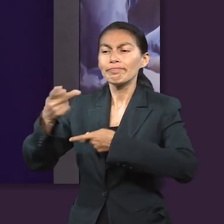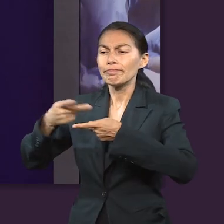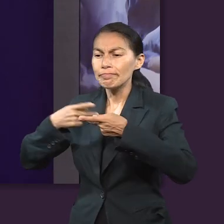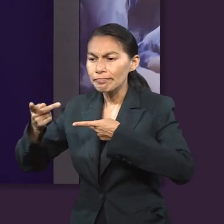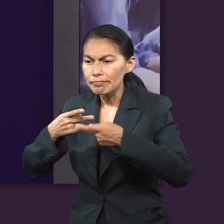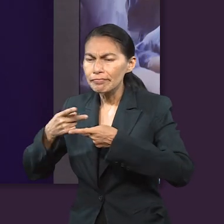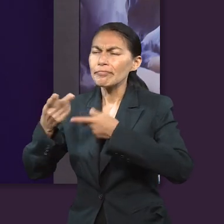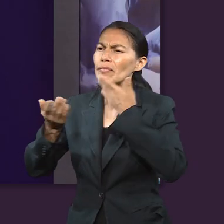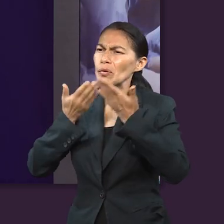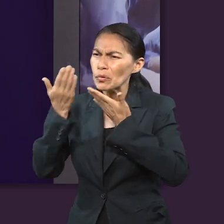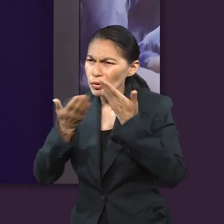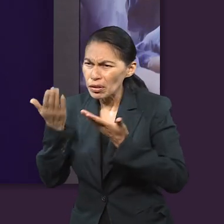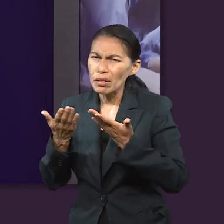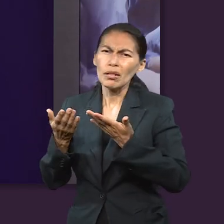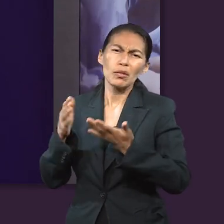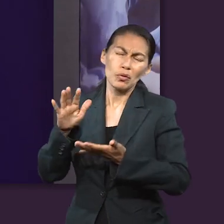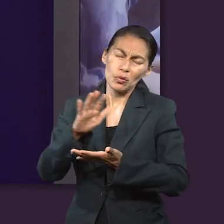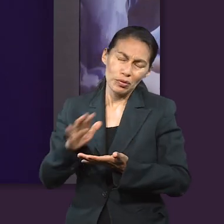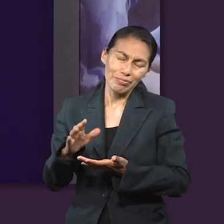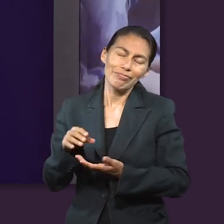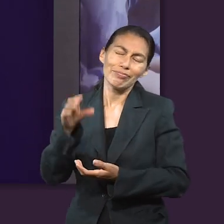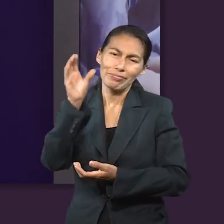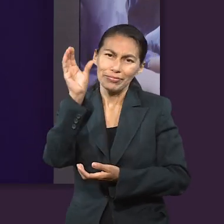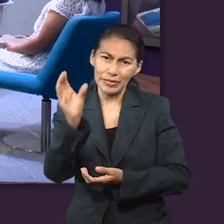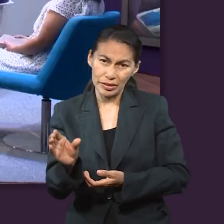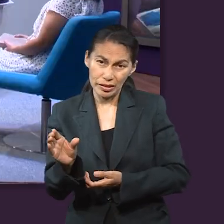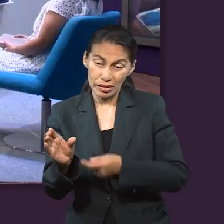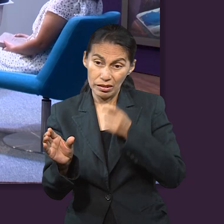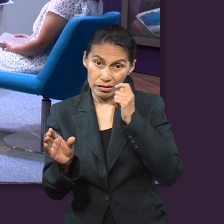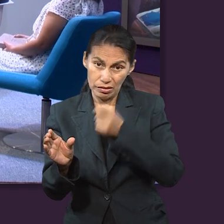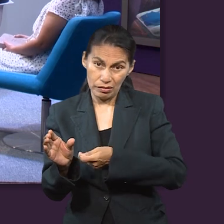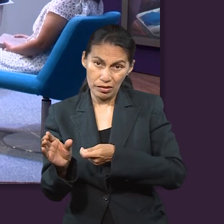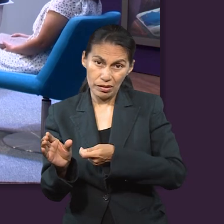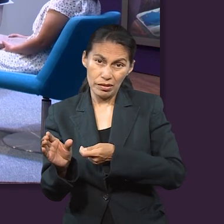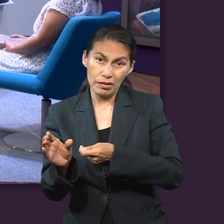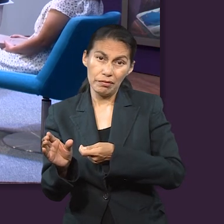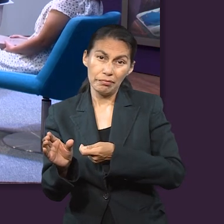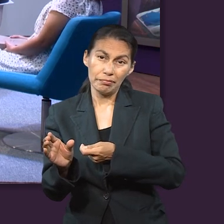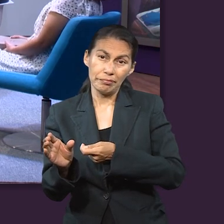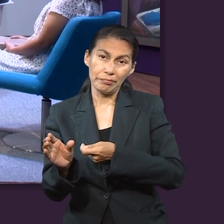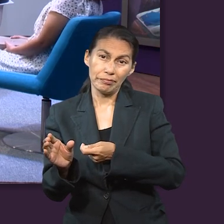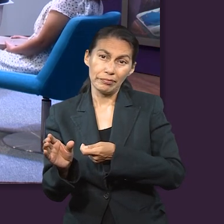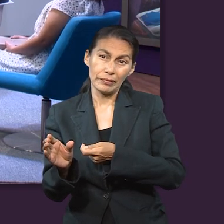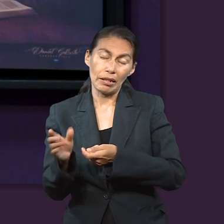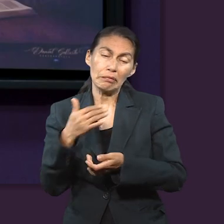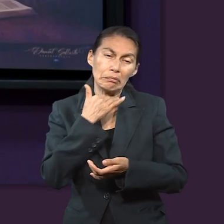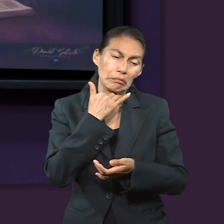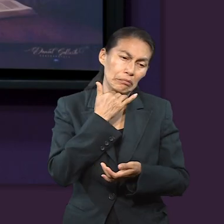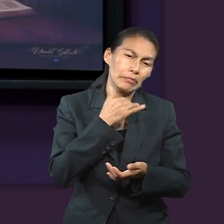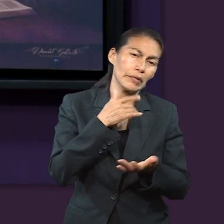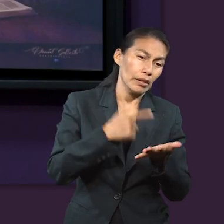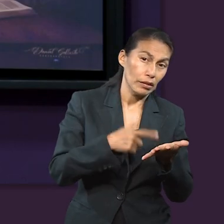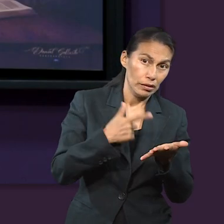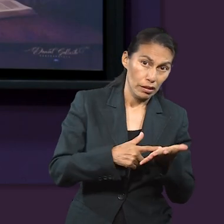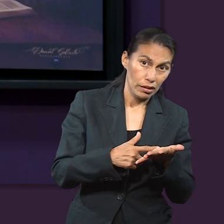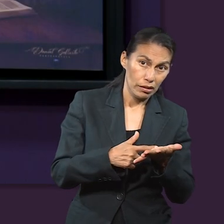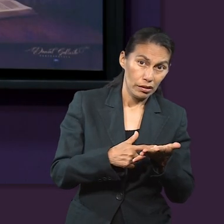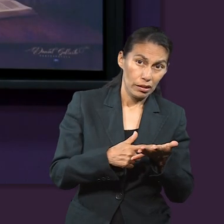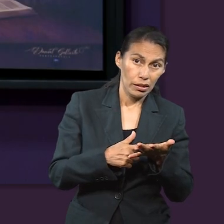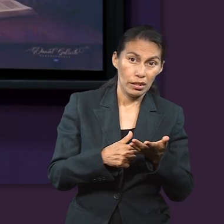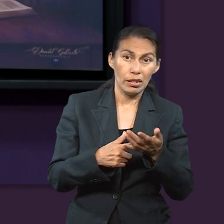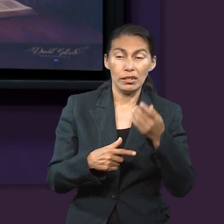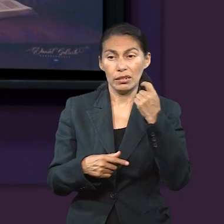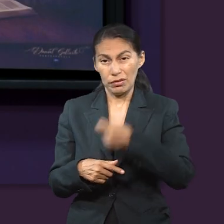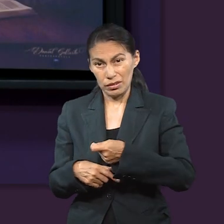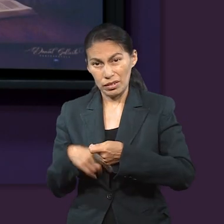preparados es propio. Claro. Sí, el carácter es un símbolo, perdón,